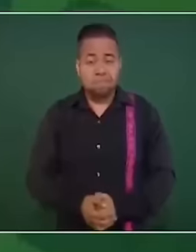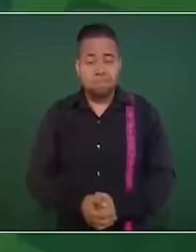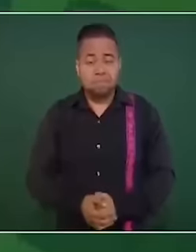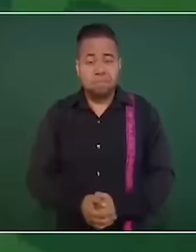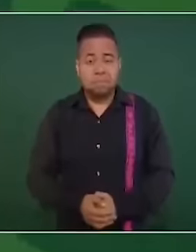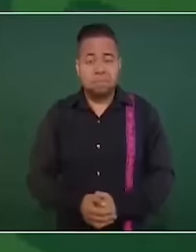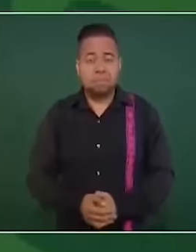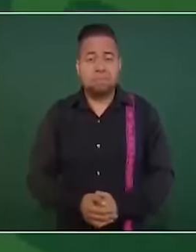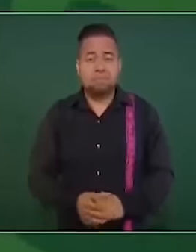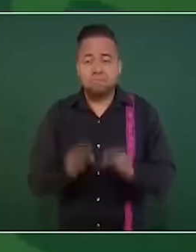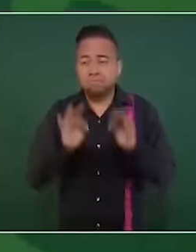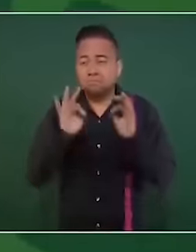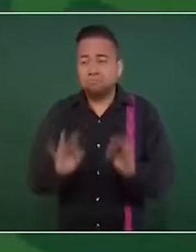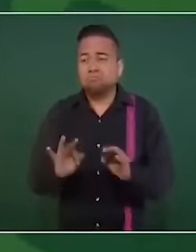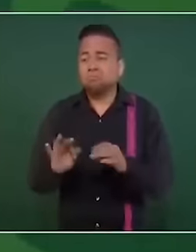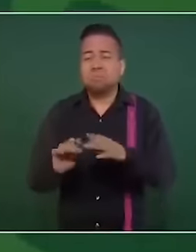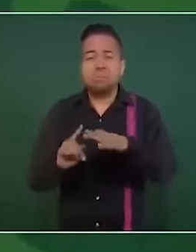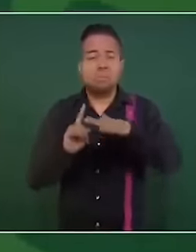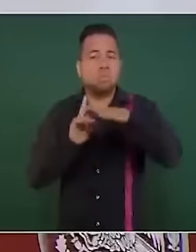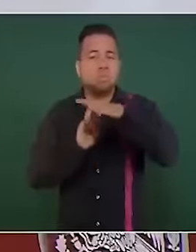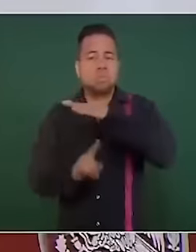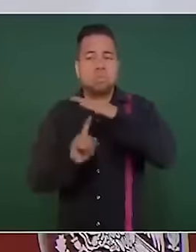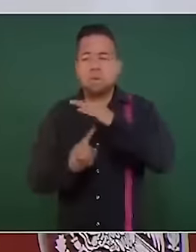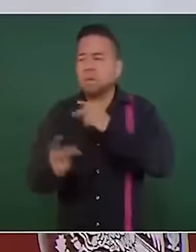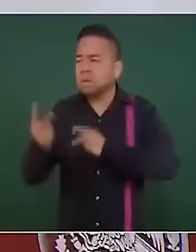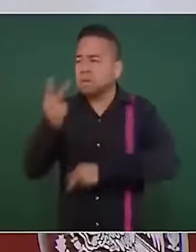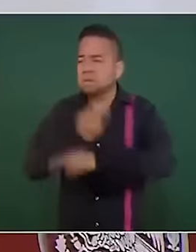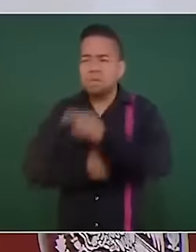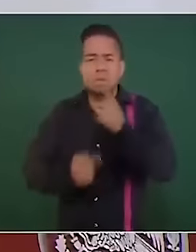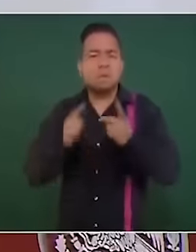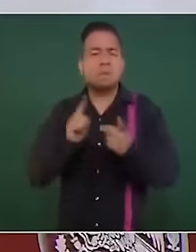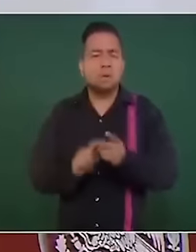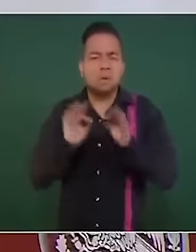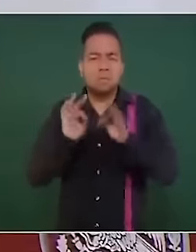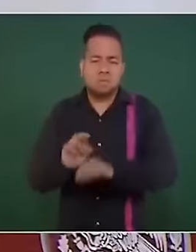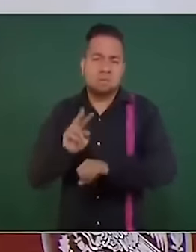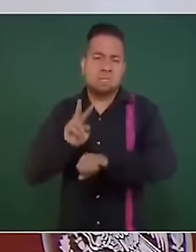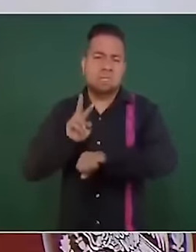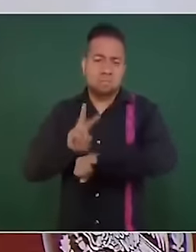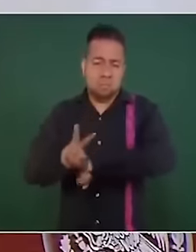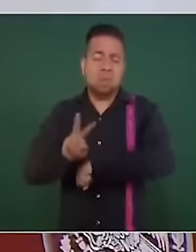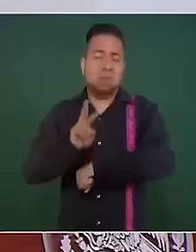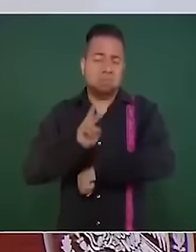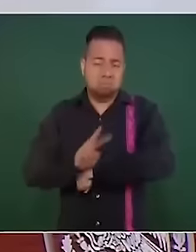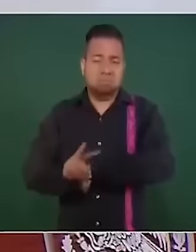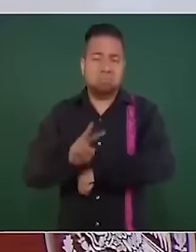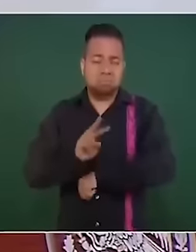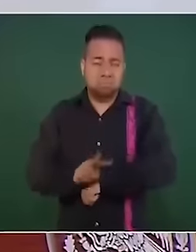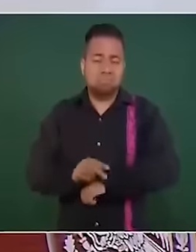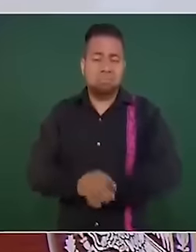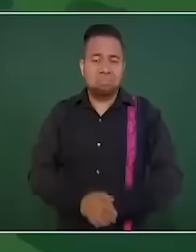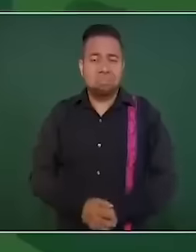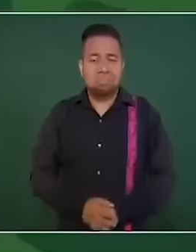migrantes venezolanos, también